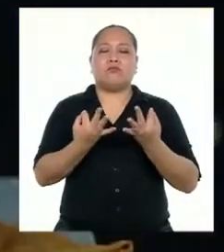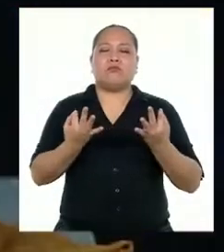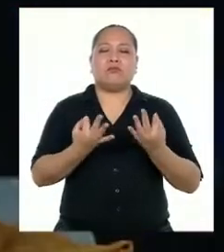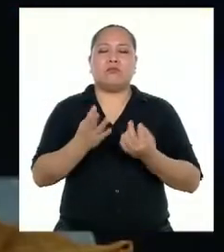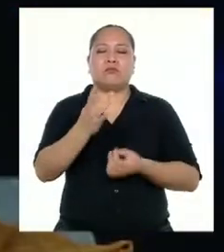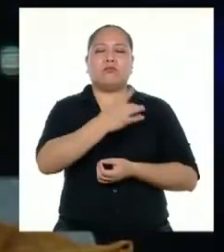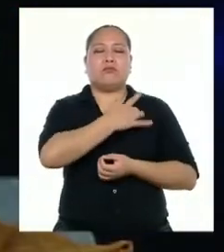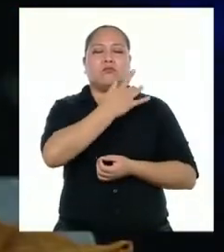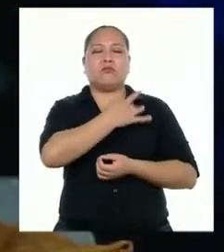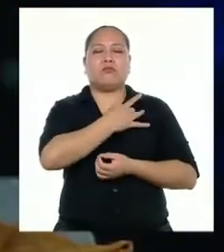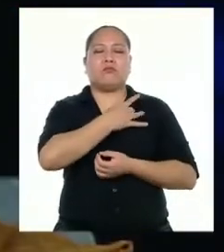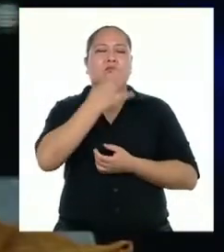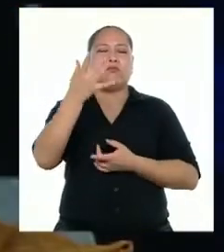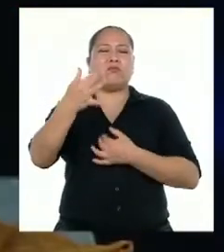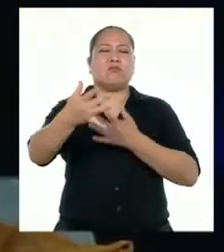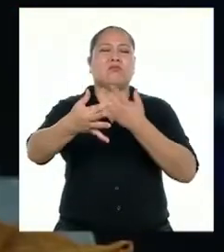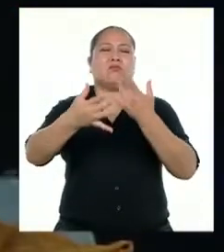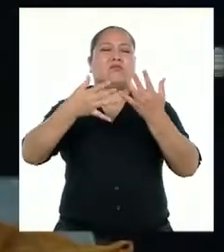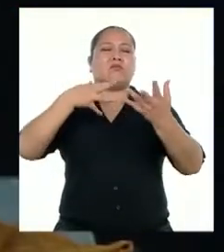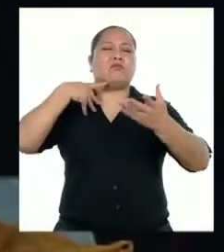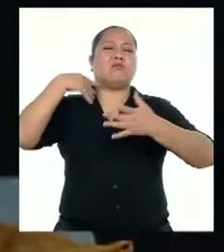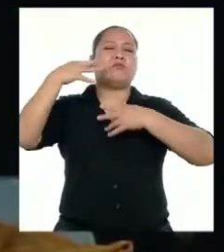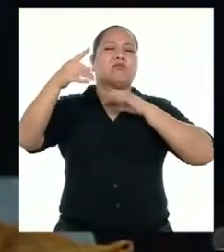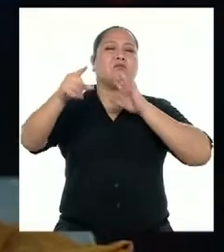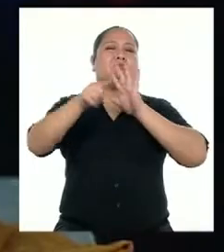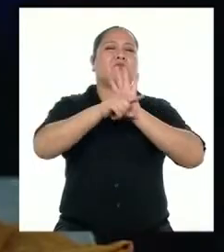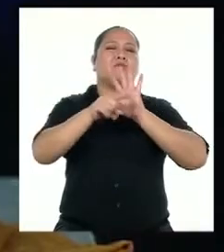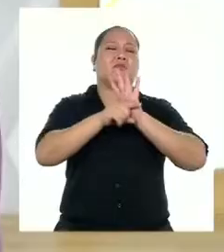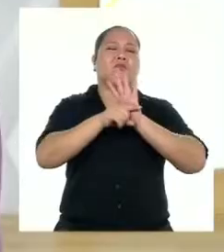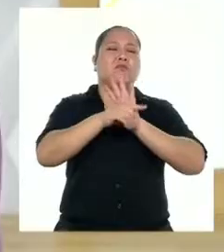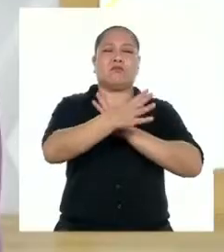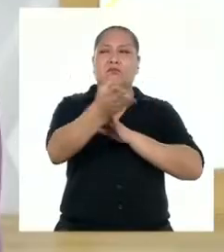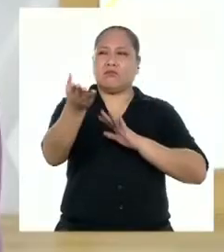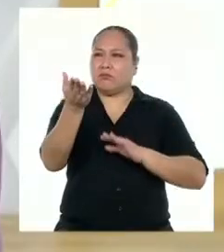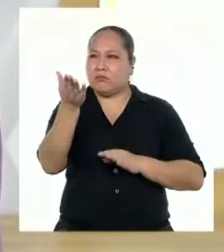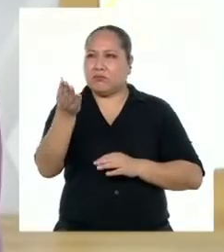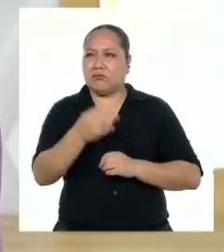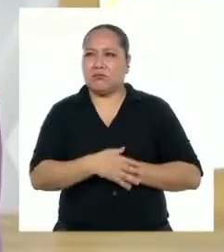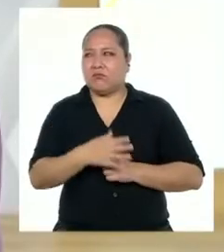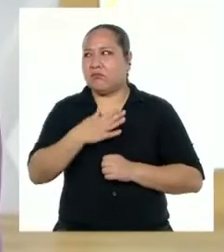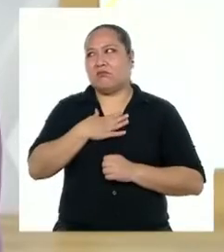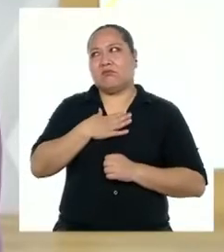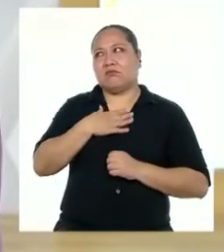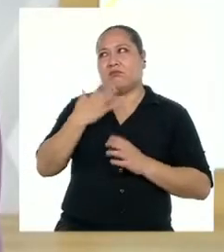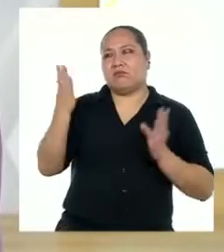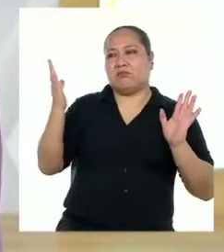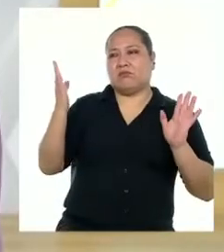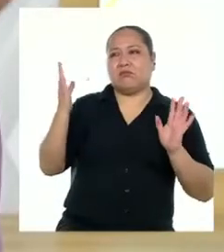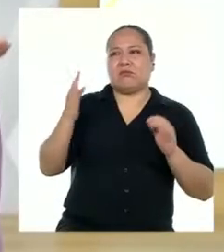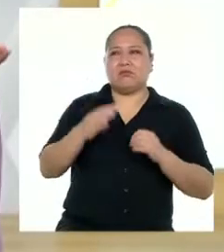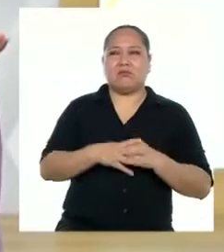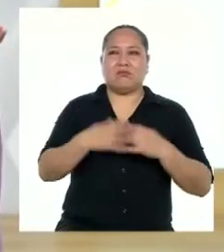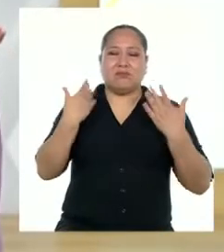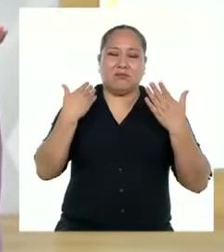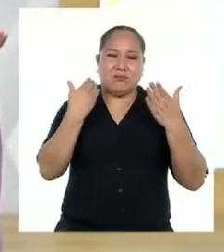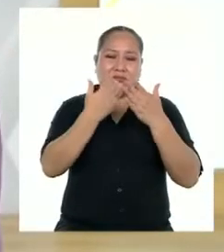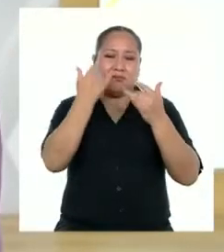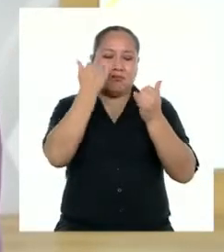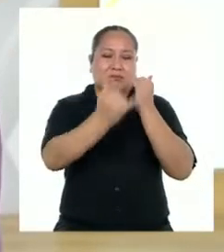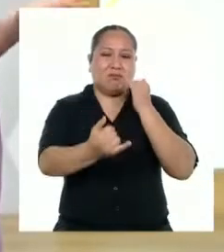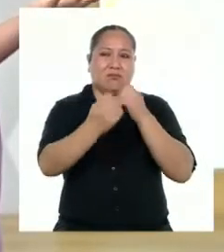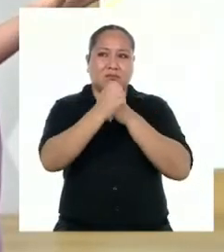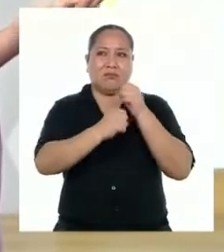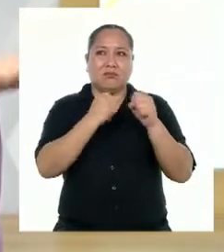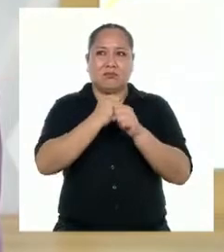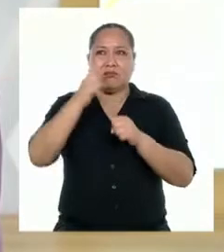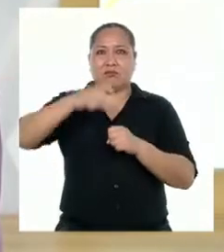Siento unas energías negativas por aquí. Son mis energías. Es que ya se acerca fin de año y tengo